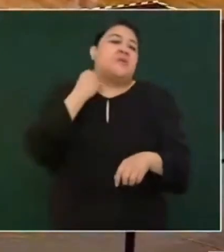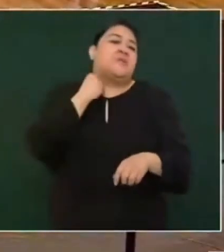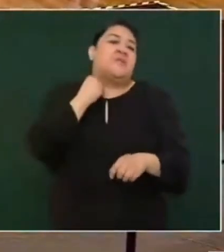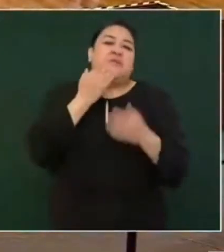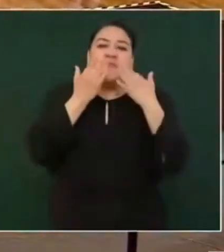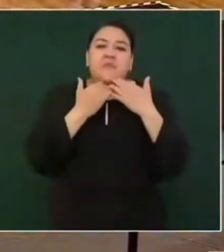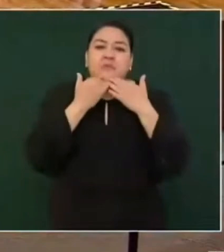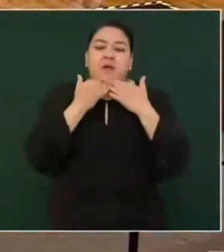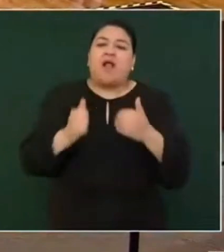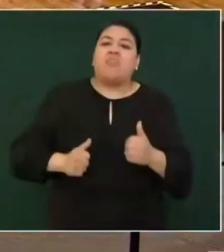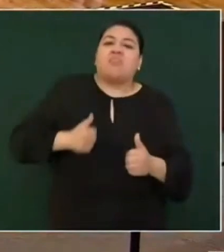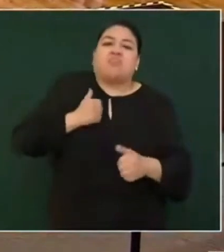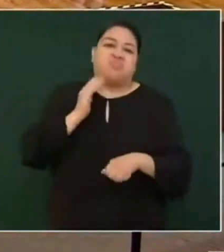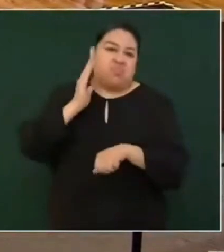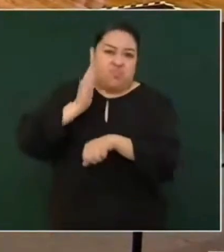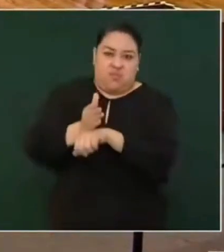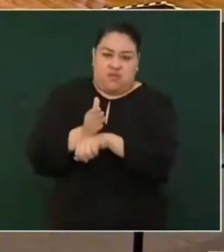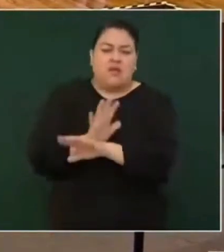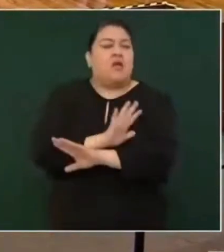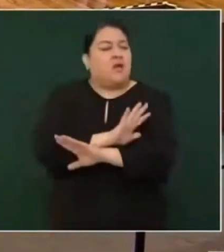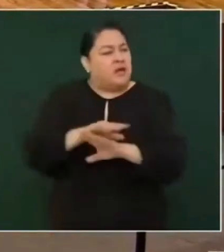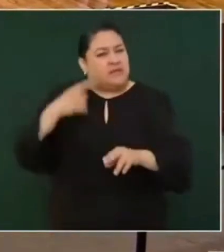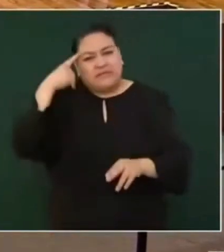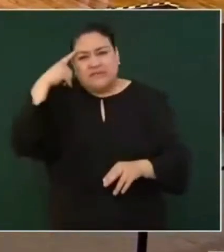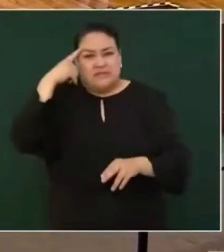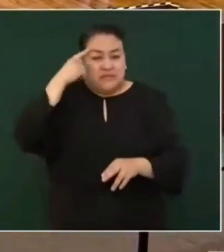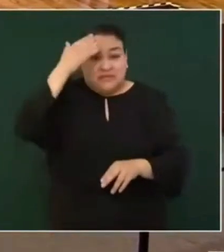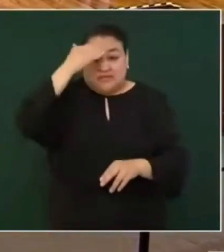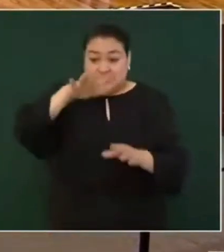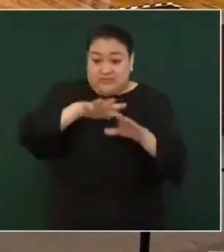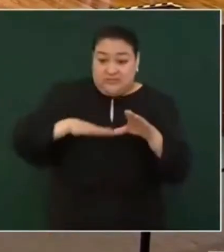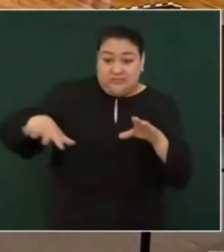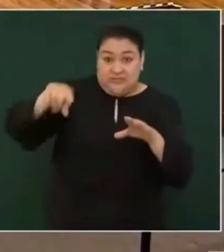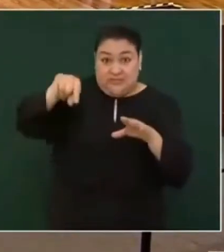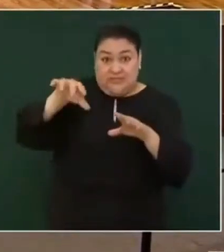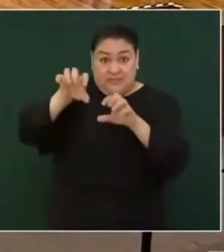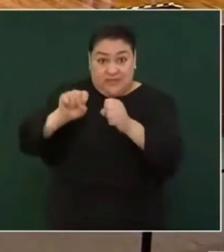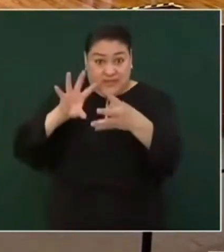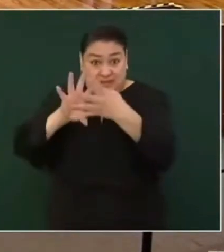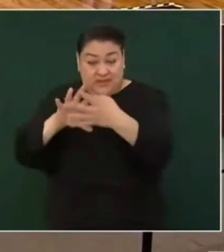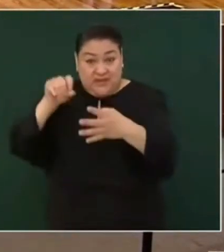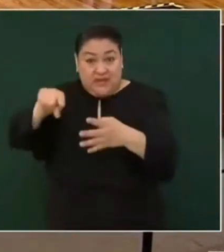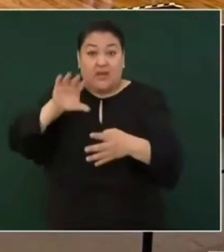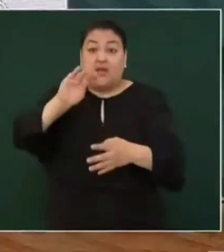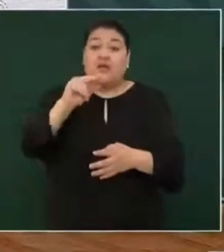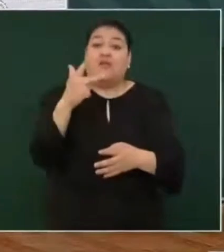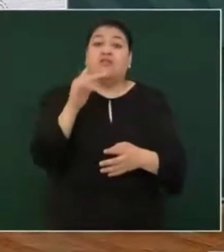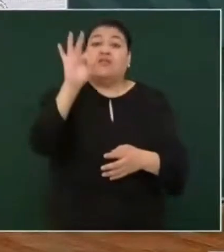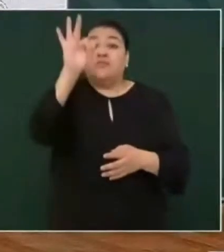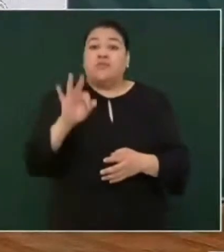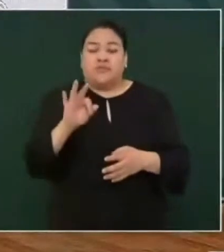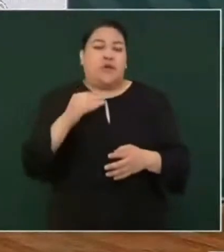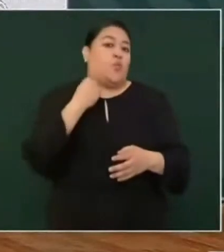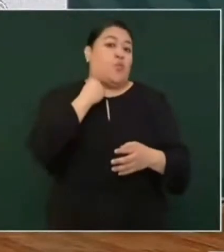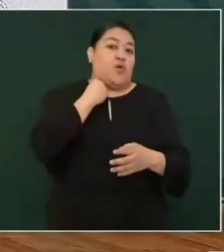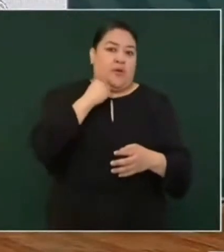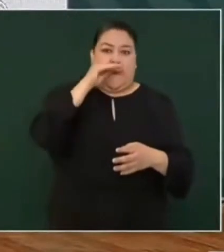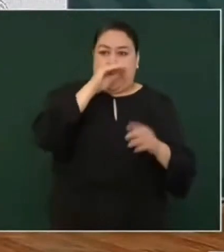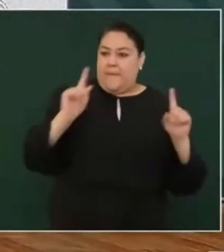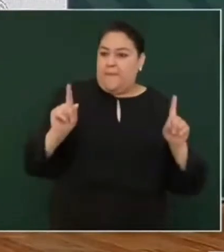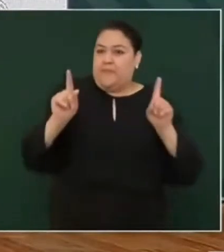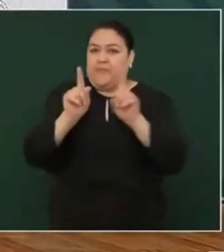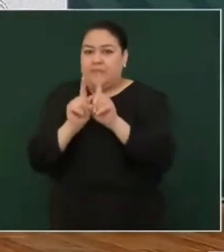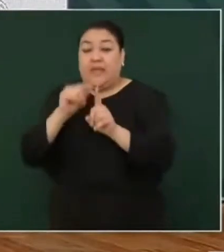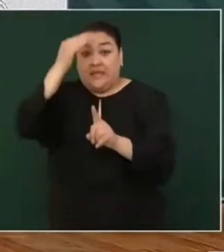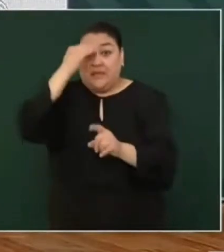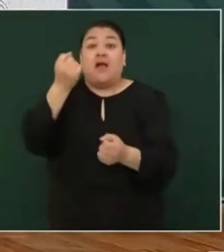y esto nos ha llevado a que el 98 por ciento de los casos hayamos tenido éxito particularmente cuando se trata de pena